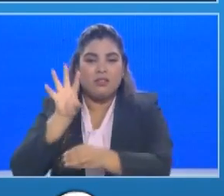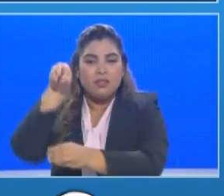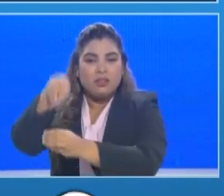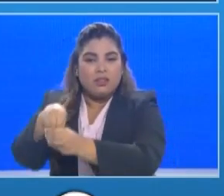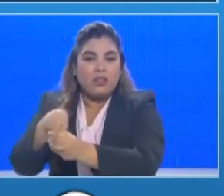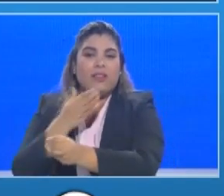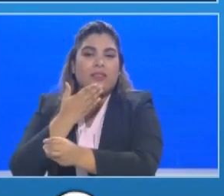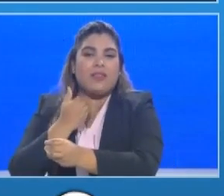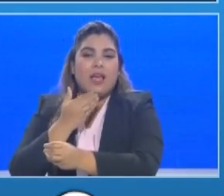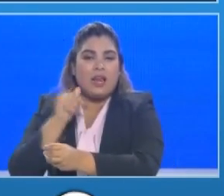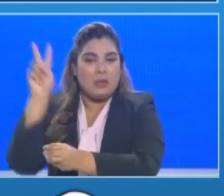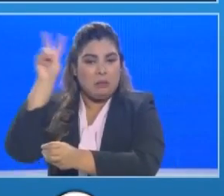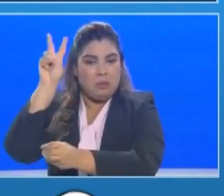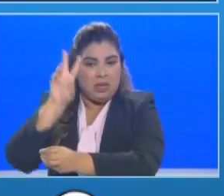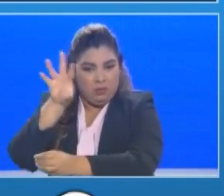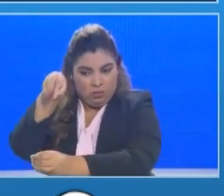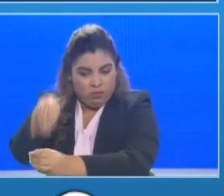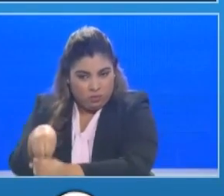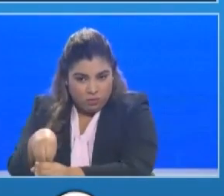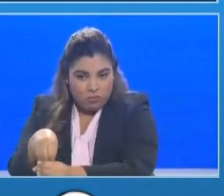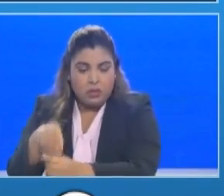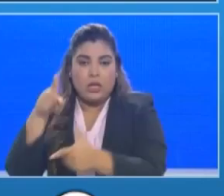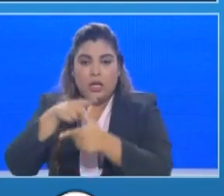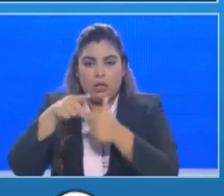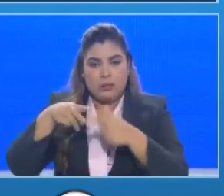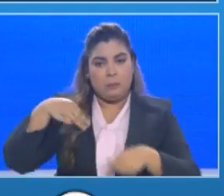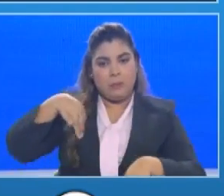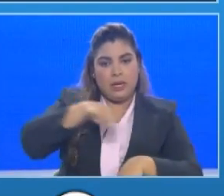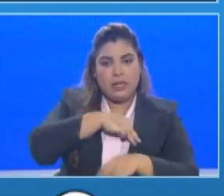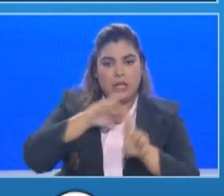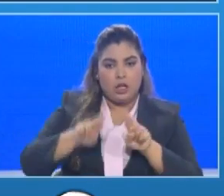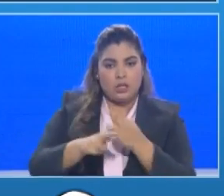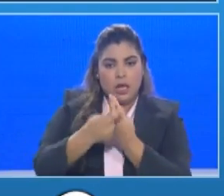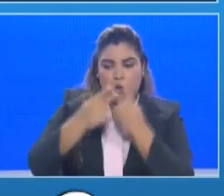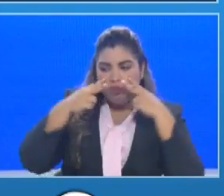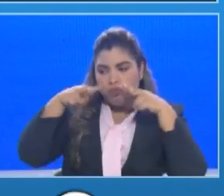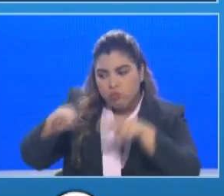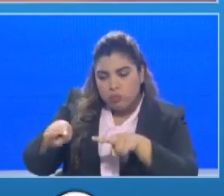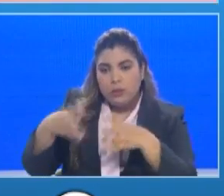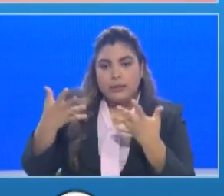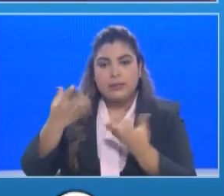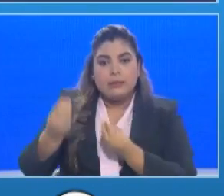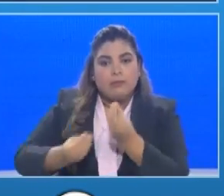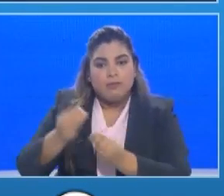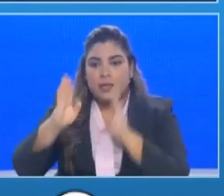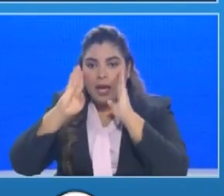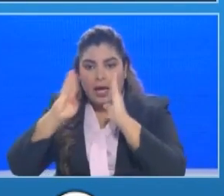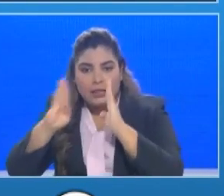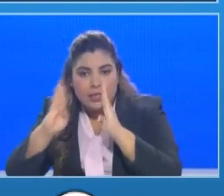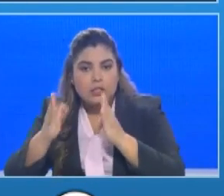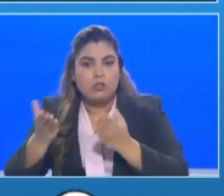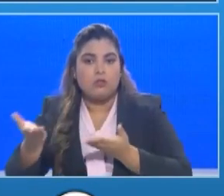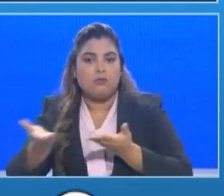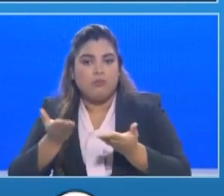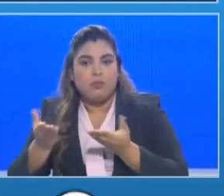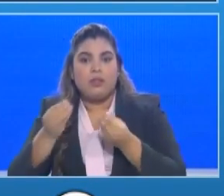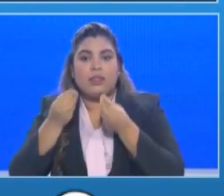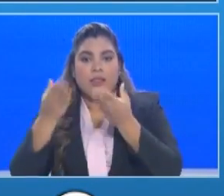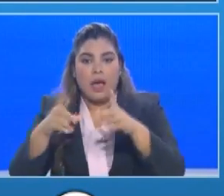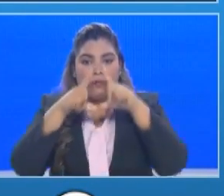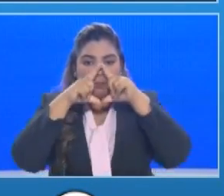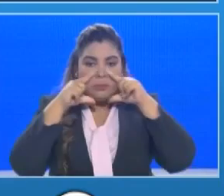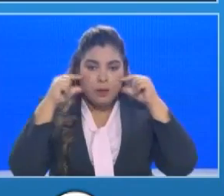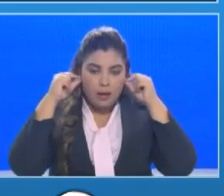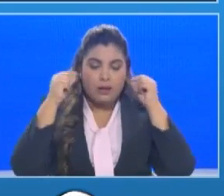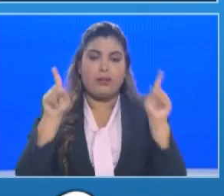la decisión no solamente de darle mayor capacitación darle distribución de mascarillas sino